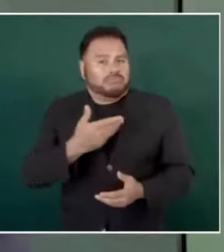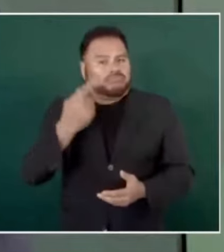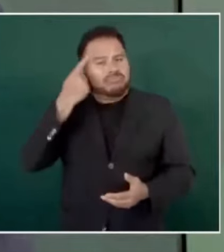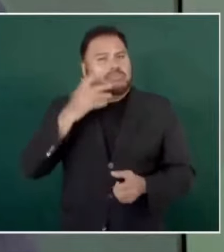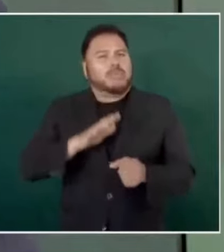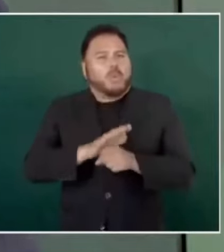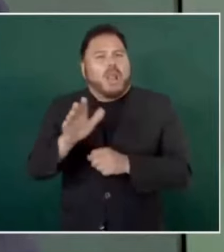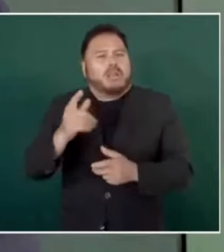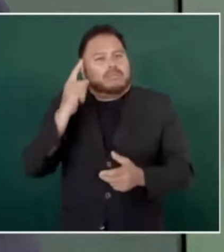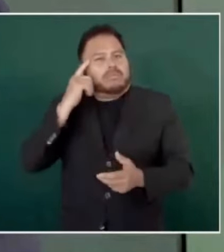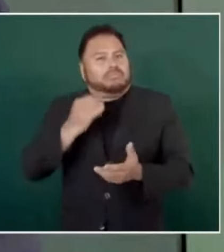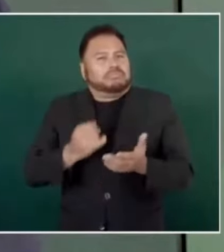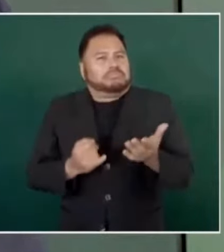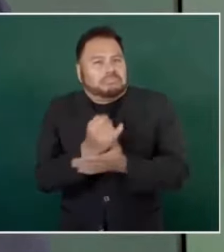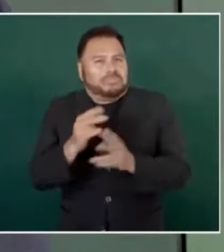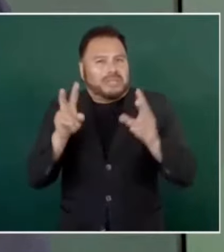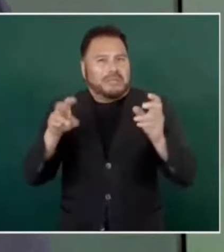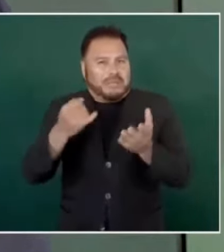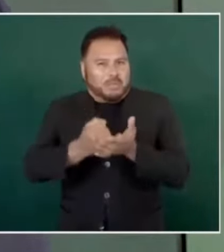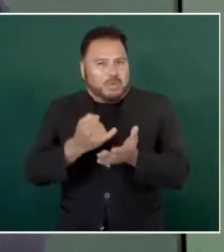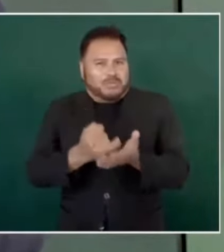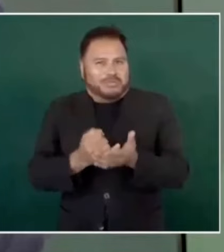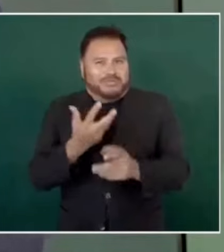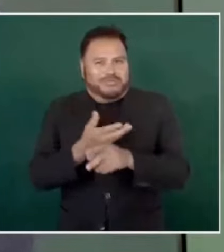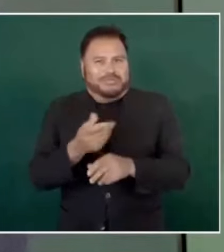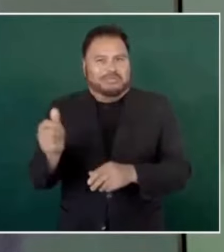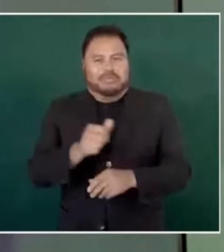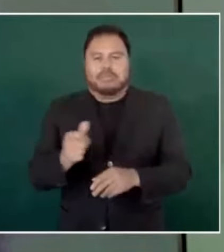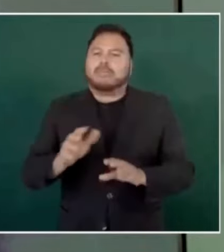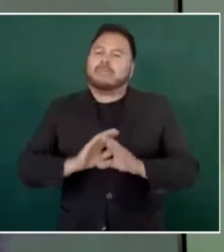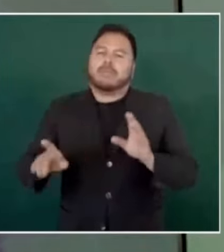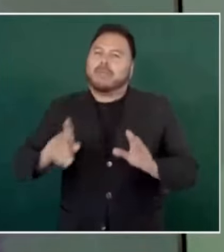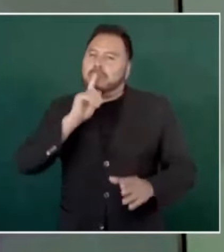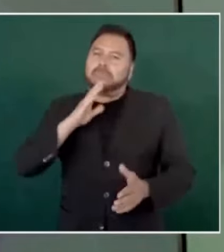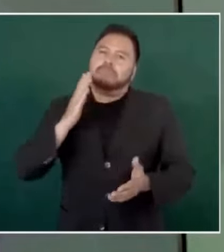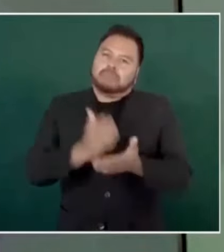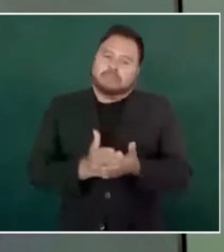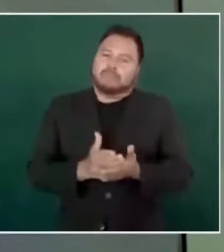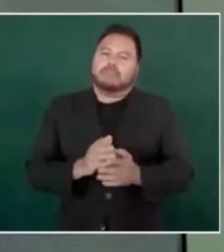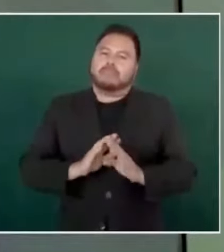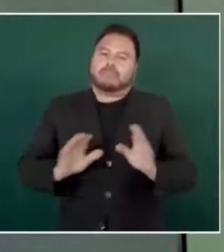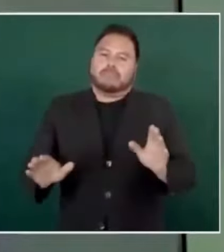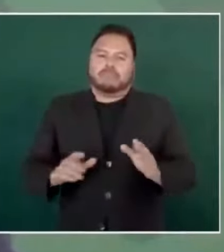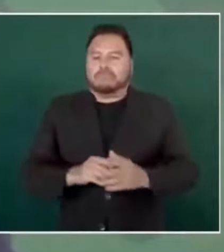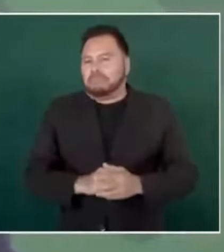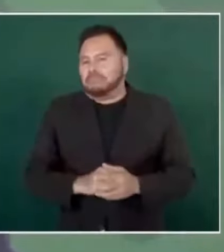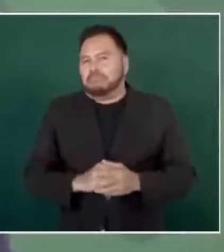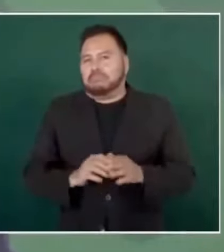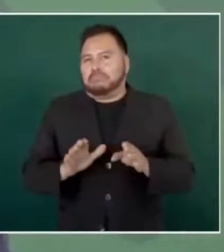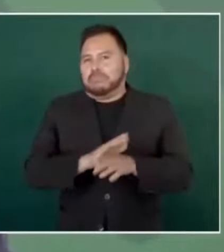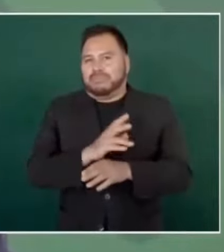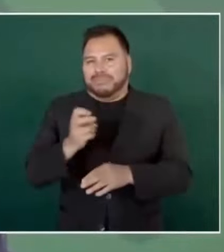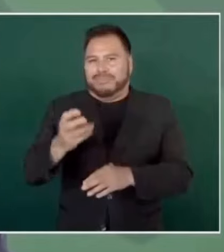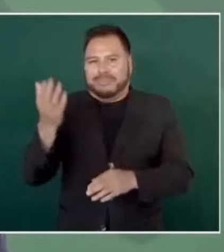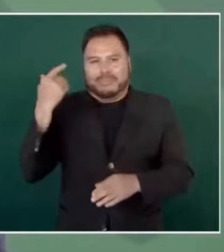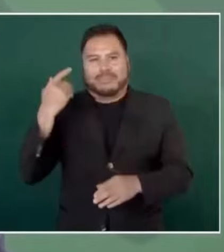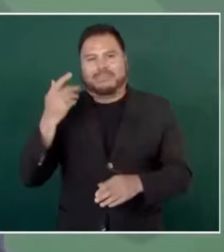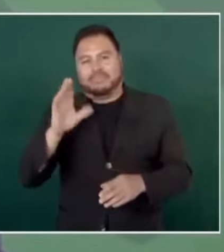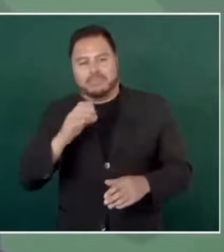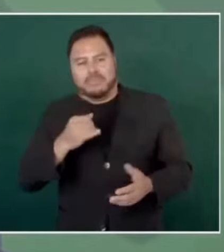y se alejó esa amenaza y fueron